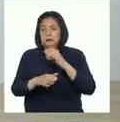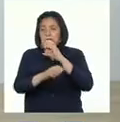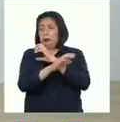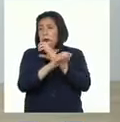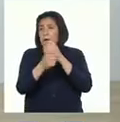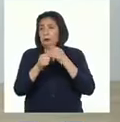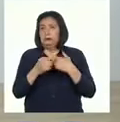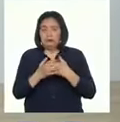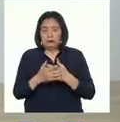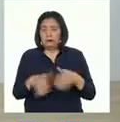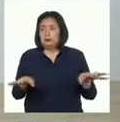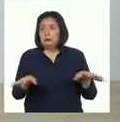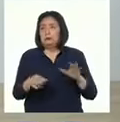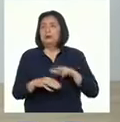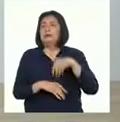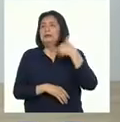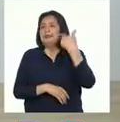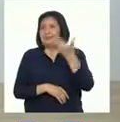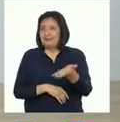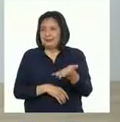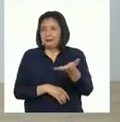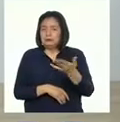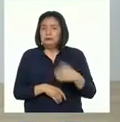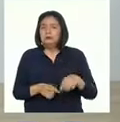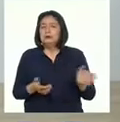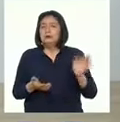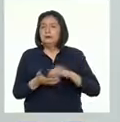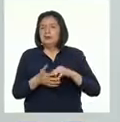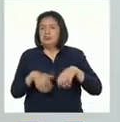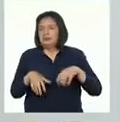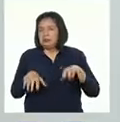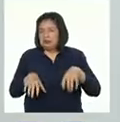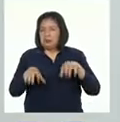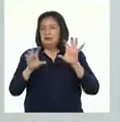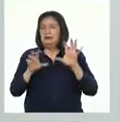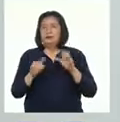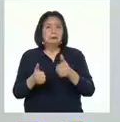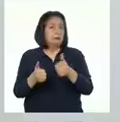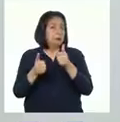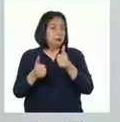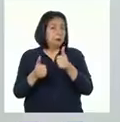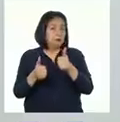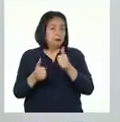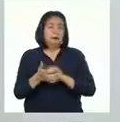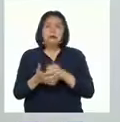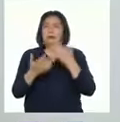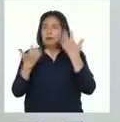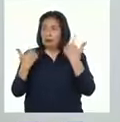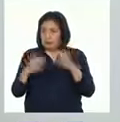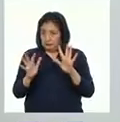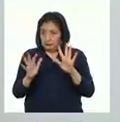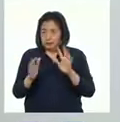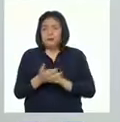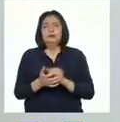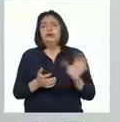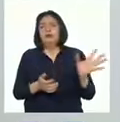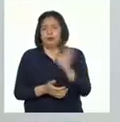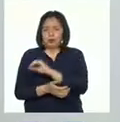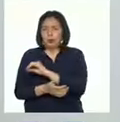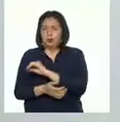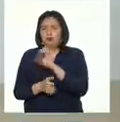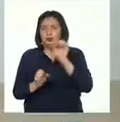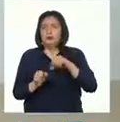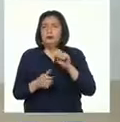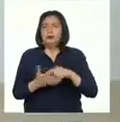cruzados abiertos. Y luego, ¡boom! Me transformo en otorongo. Muy bien, chicos. Ahora sí, vamos a hacer toda la